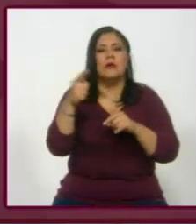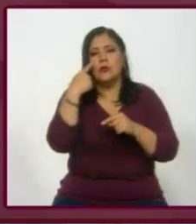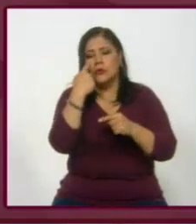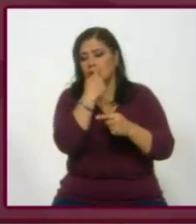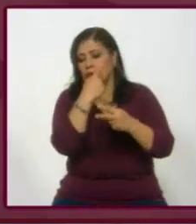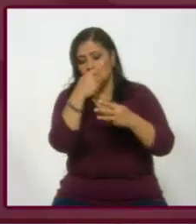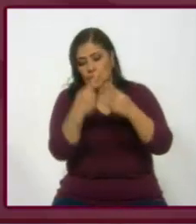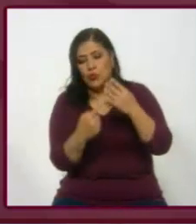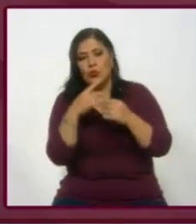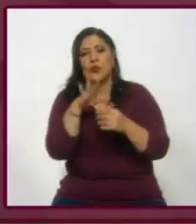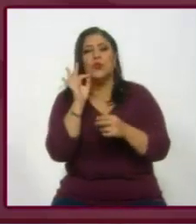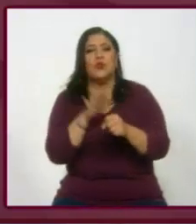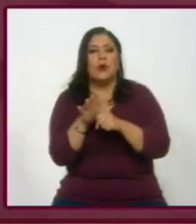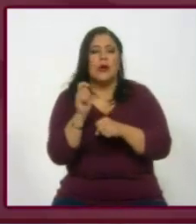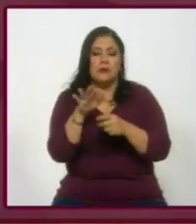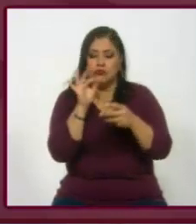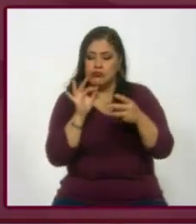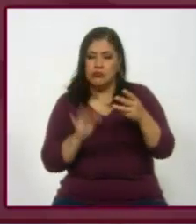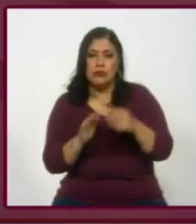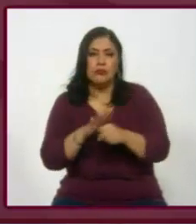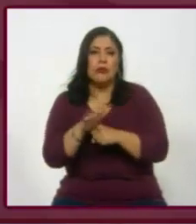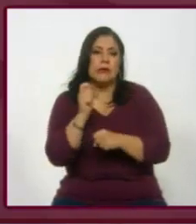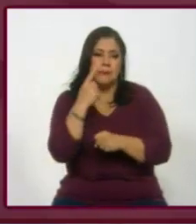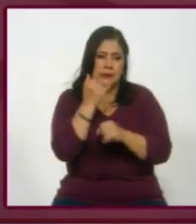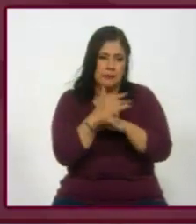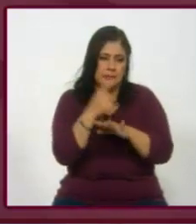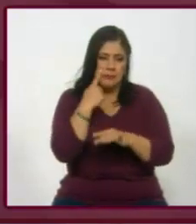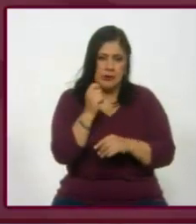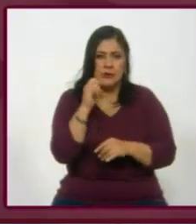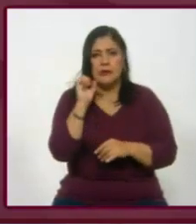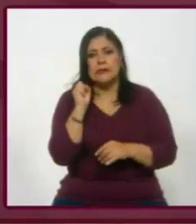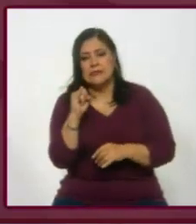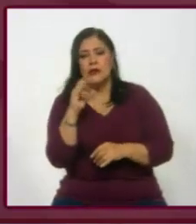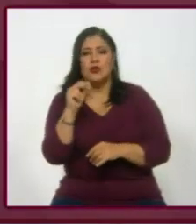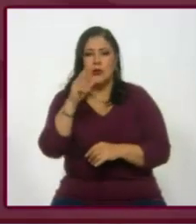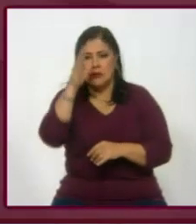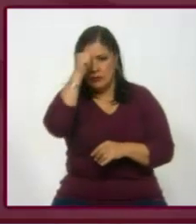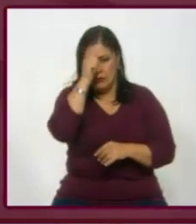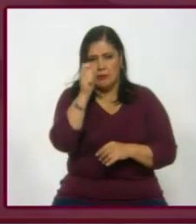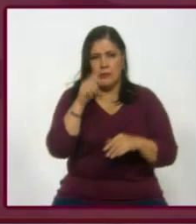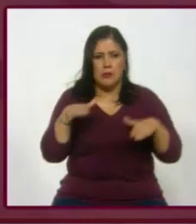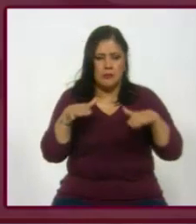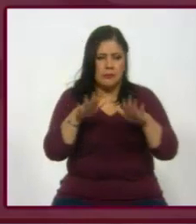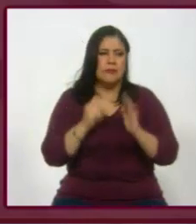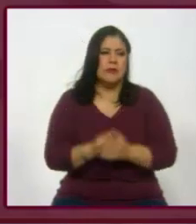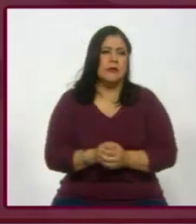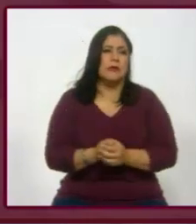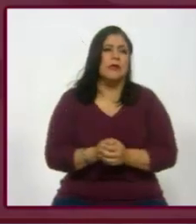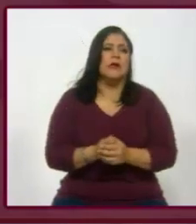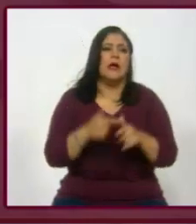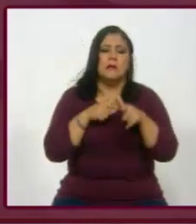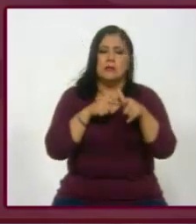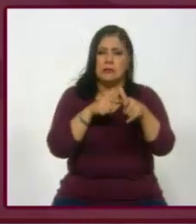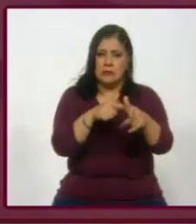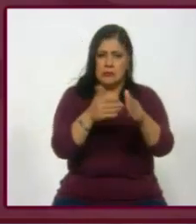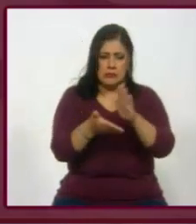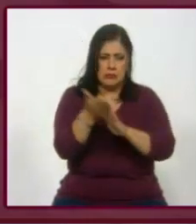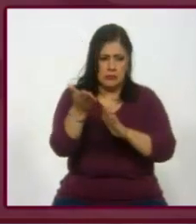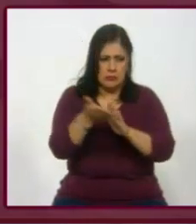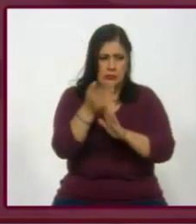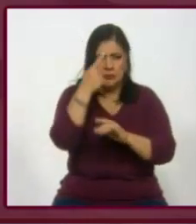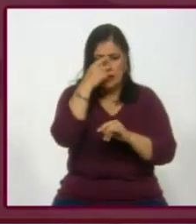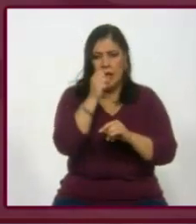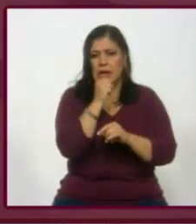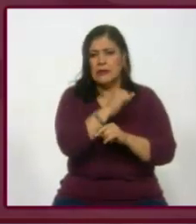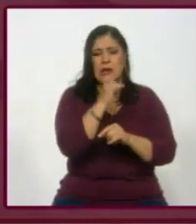escogería? Aquí ya te doy información, aquí no te digo si estás de acuerdo en el aeropuerto. Seguir con la construcción del nuevo aeropuerto tal